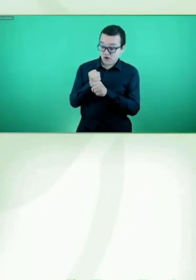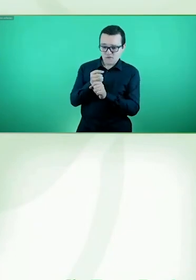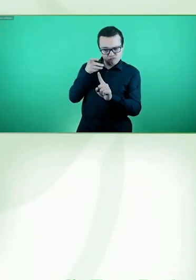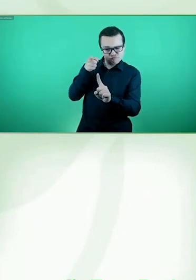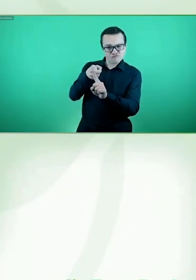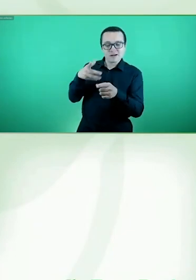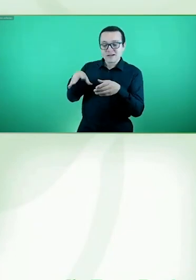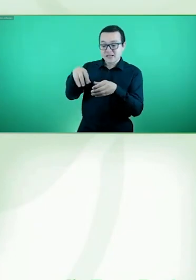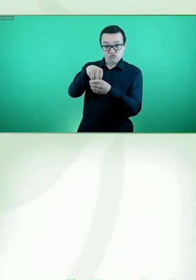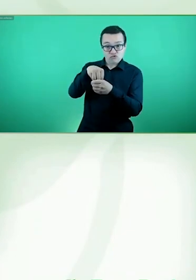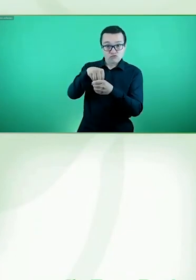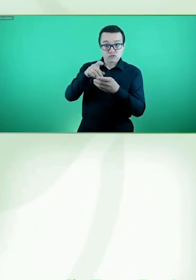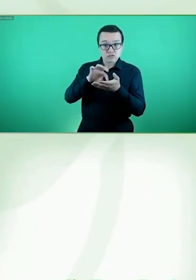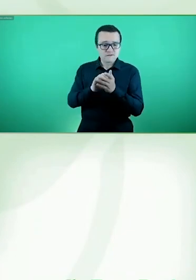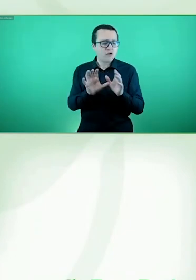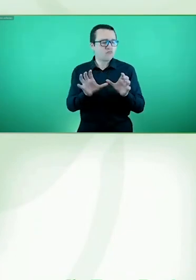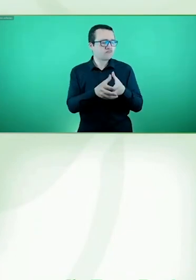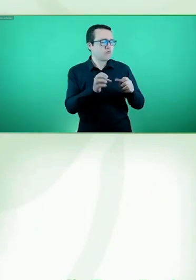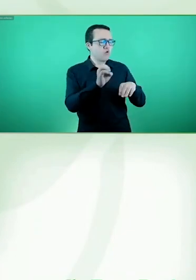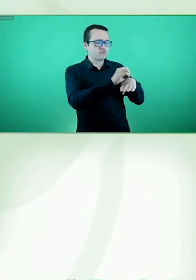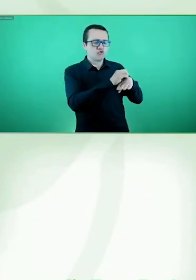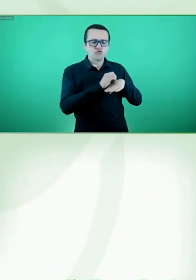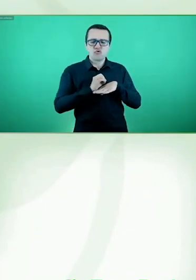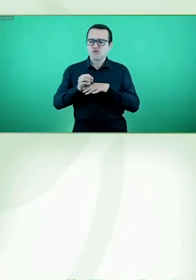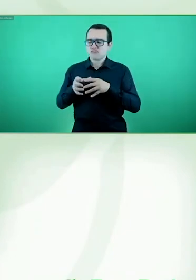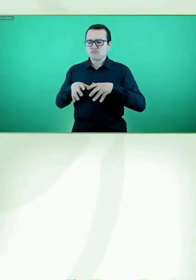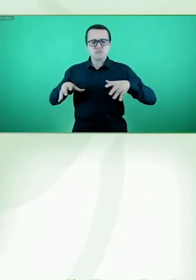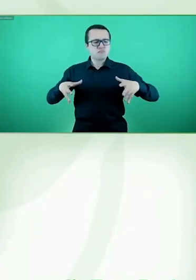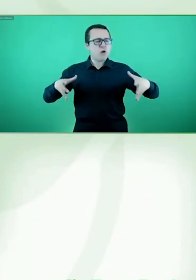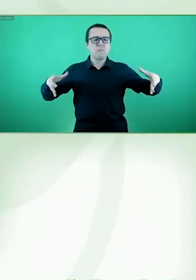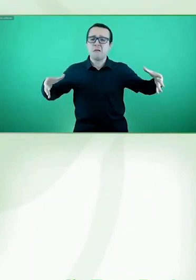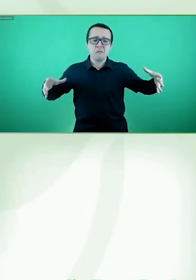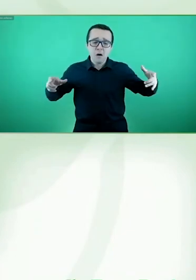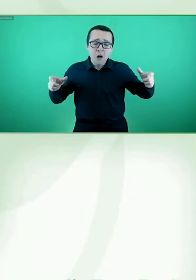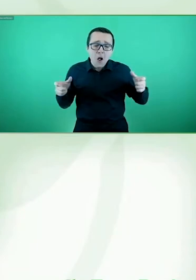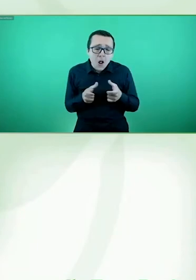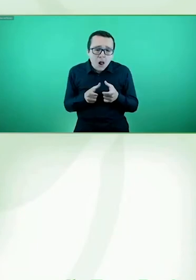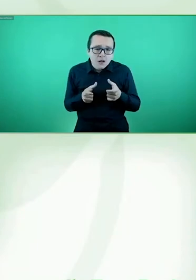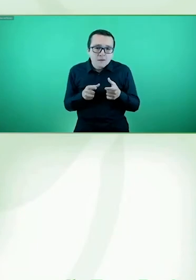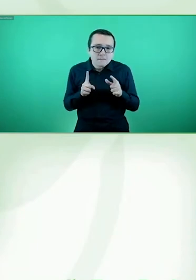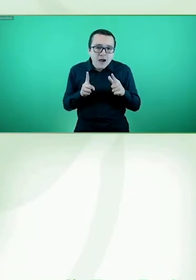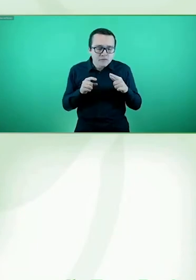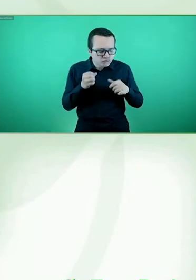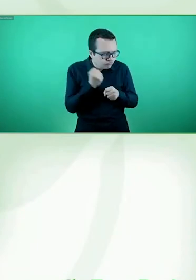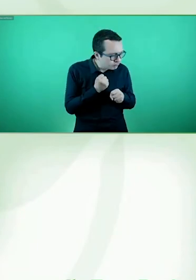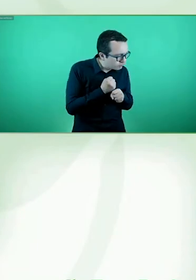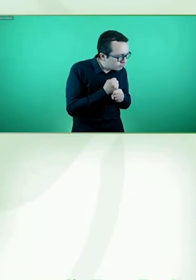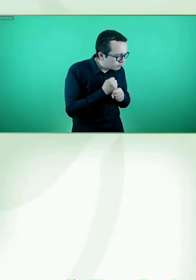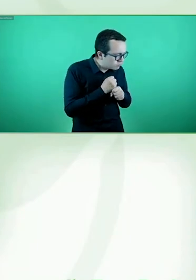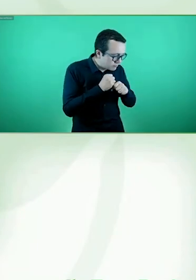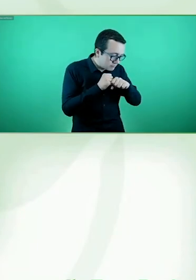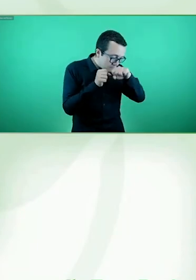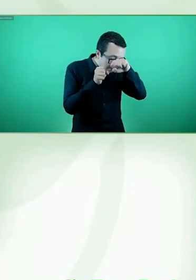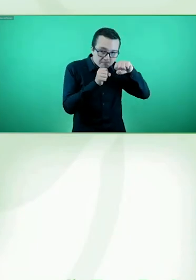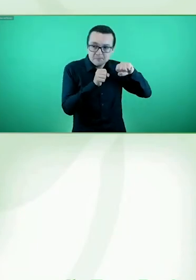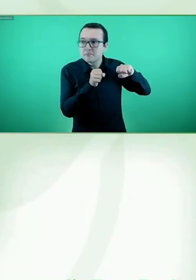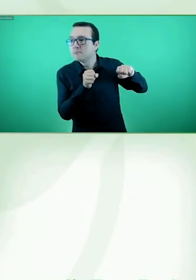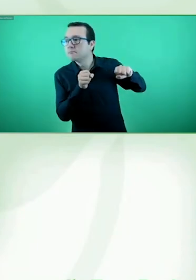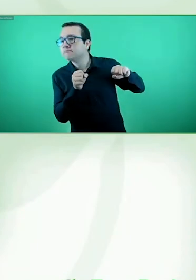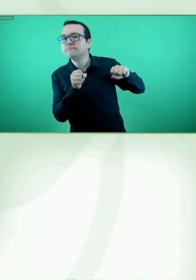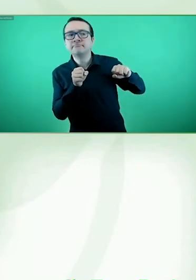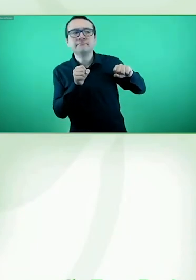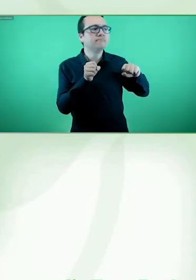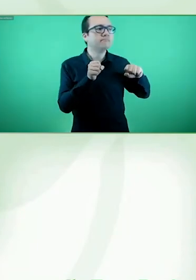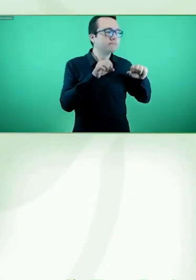también estamos aisladas de otras, no sabemos qué está pasando afuera o bien no sabemos cómo resolver